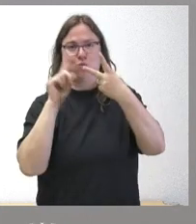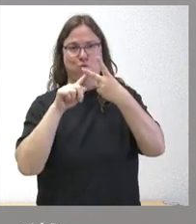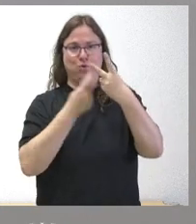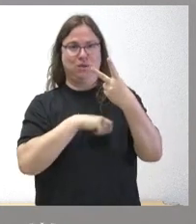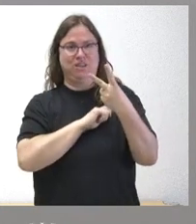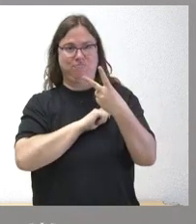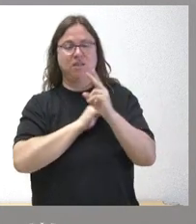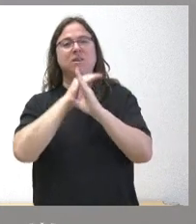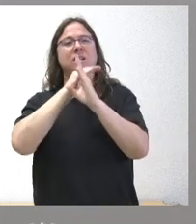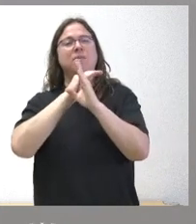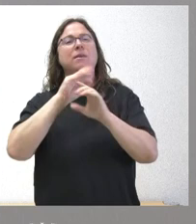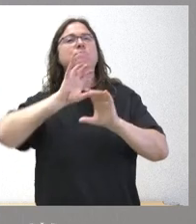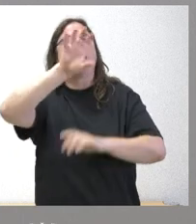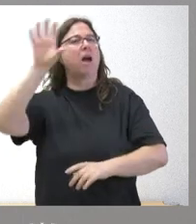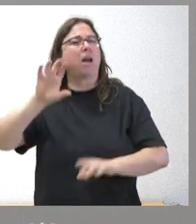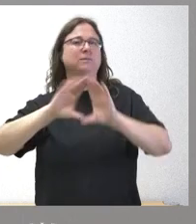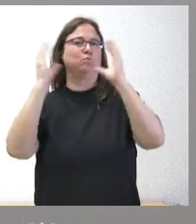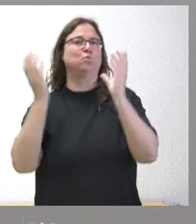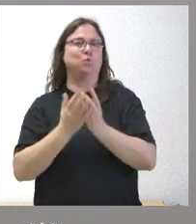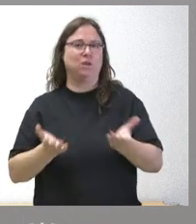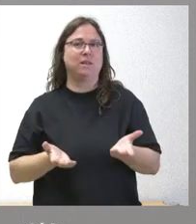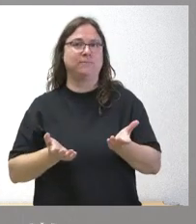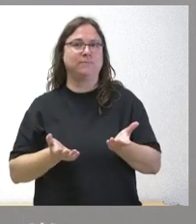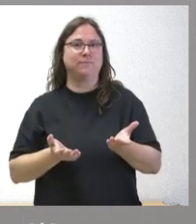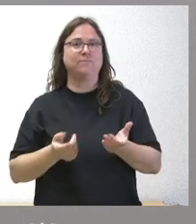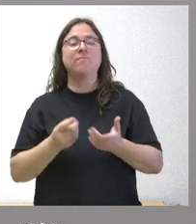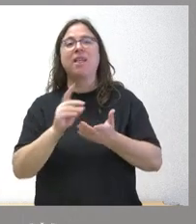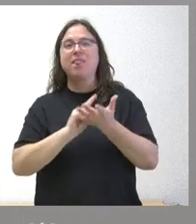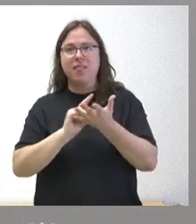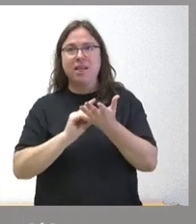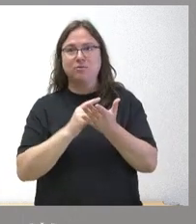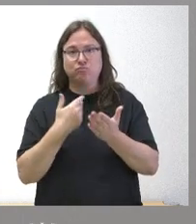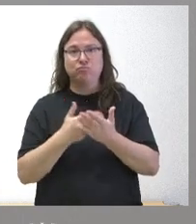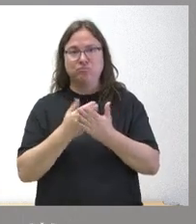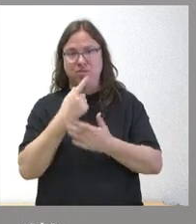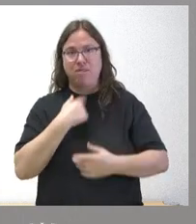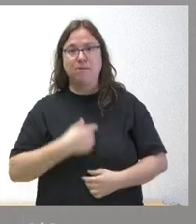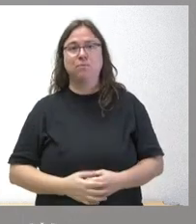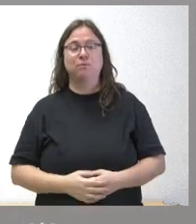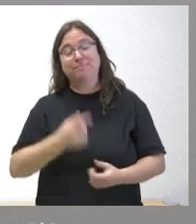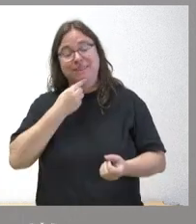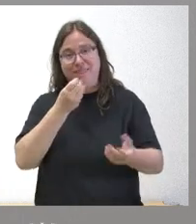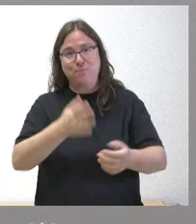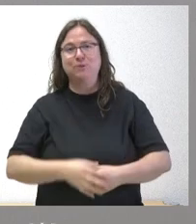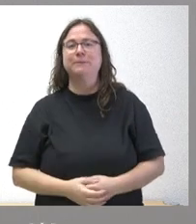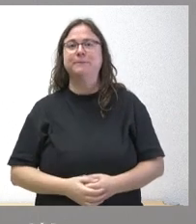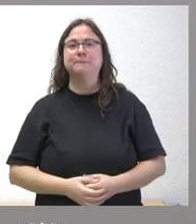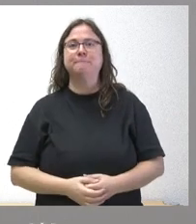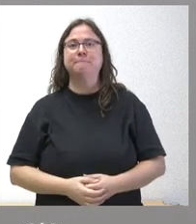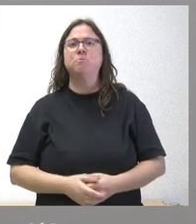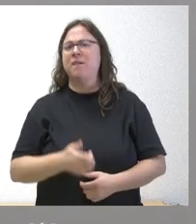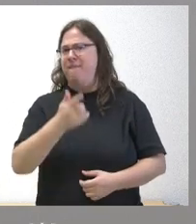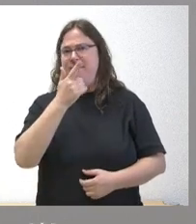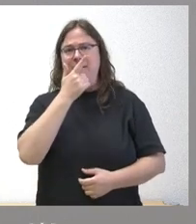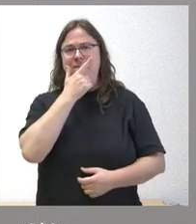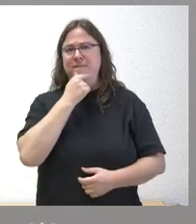nivel de los grandes países a nivel mundial este es un dato que refuerza lo que venimos lo que venimos diciendo pero más allá de esto que creo que es fácil de